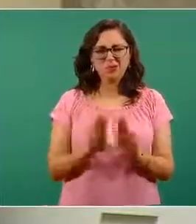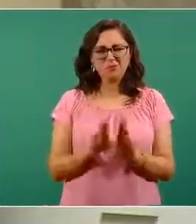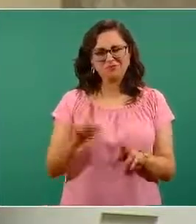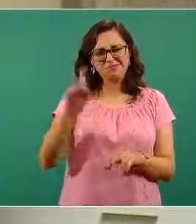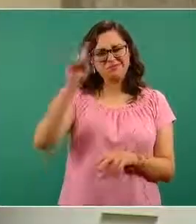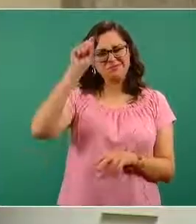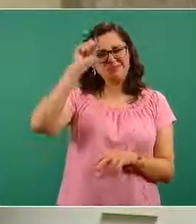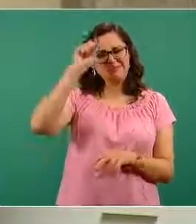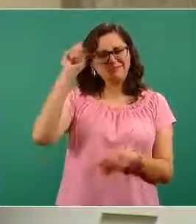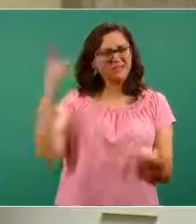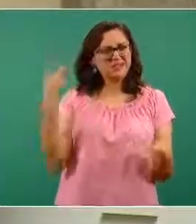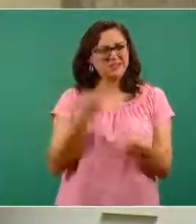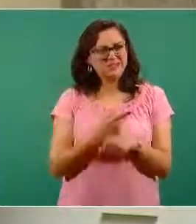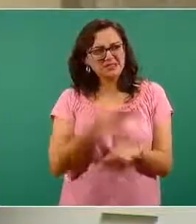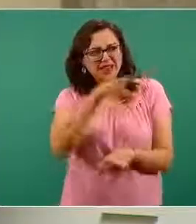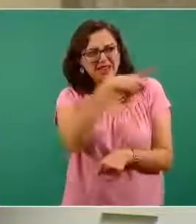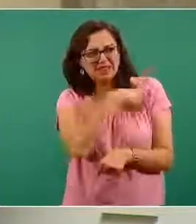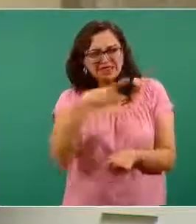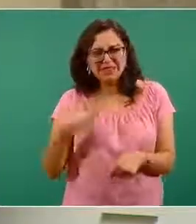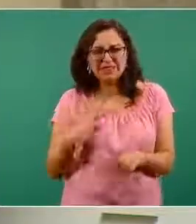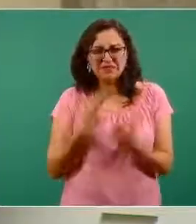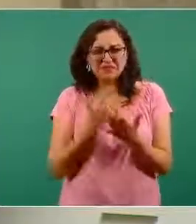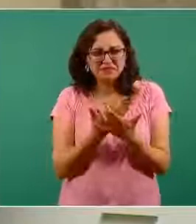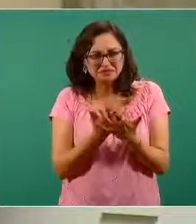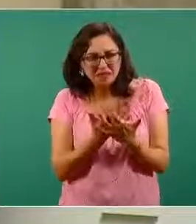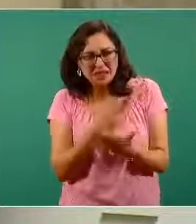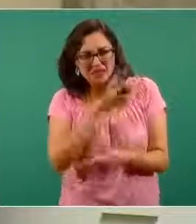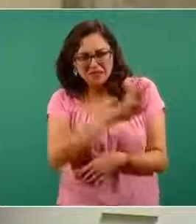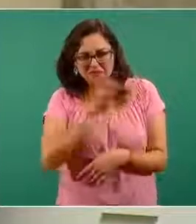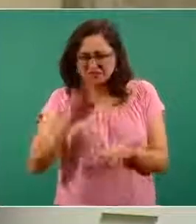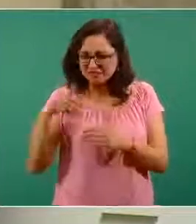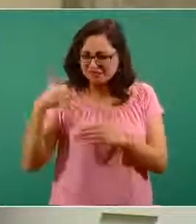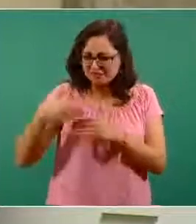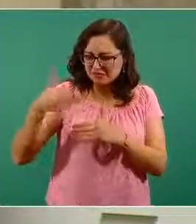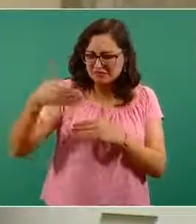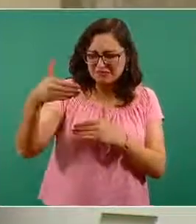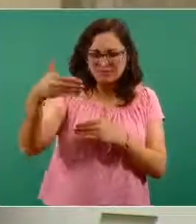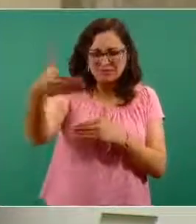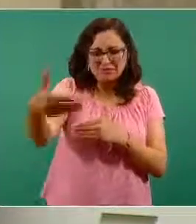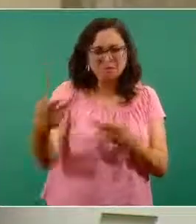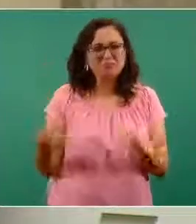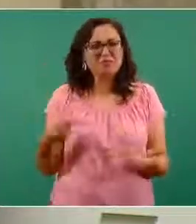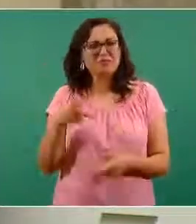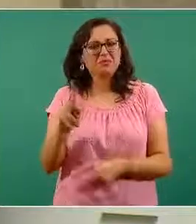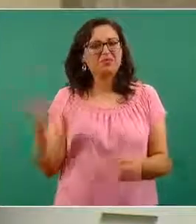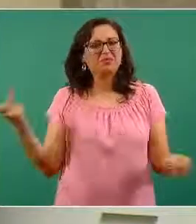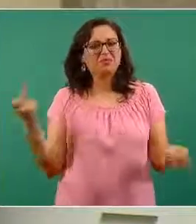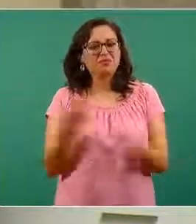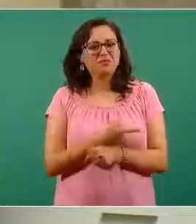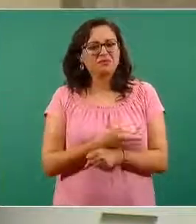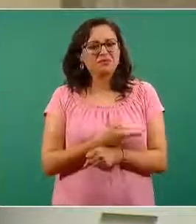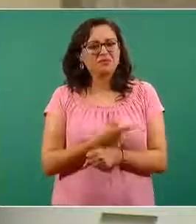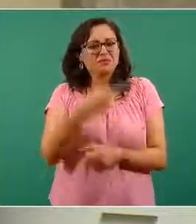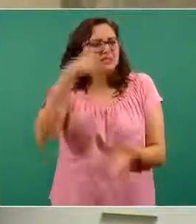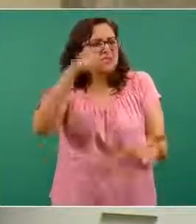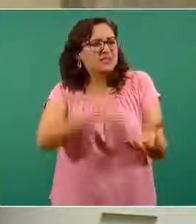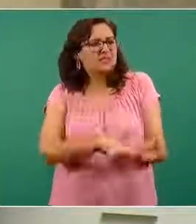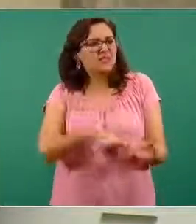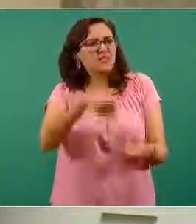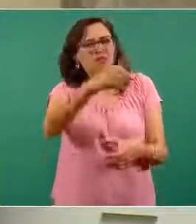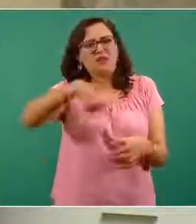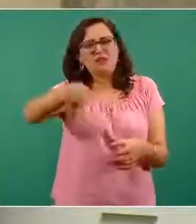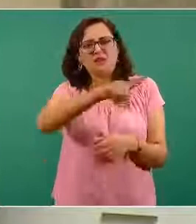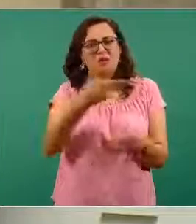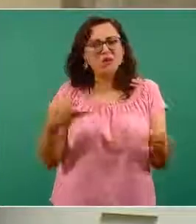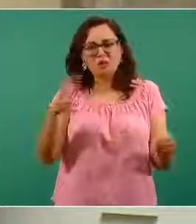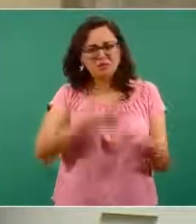que hay que esperarse, le damos seguimiento aquí a estas conferencias de prensa, pero ¿qué pasa con ese canal de comunicación? ¿Por qué ellos no